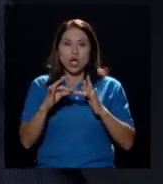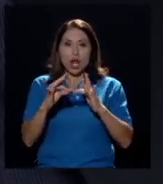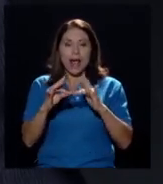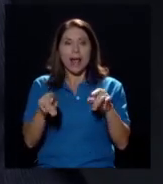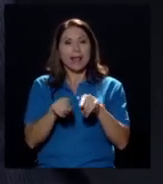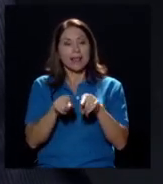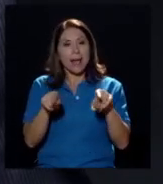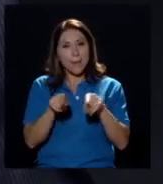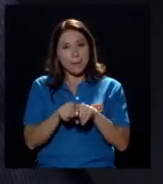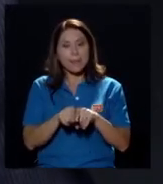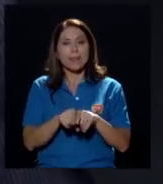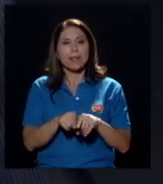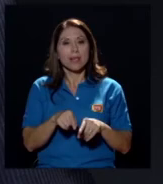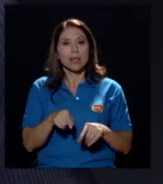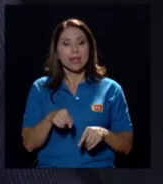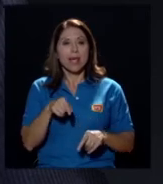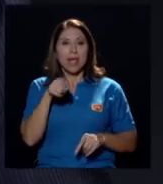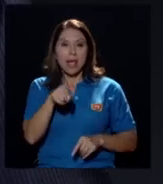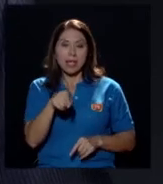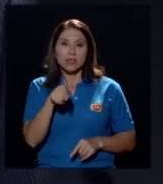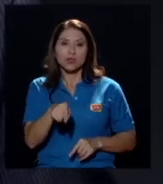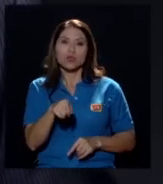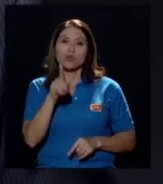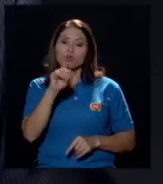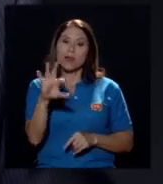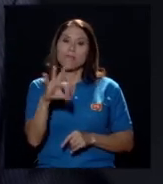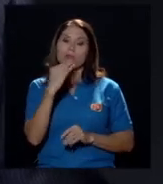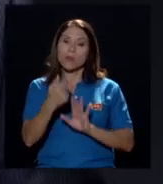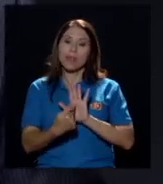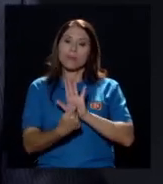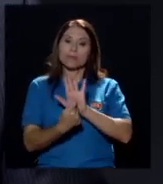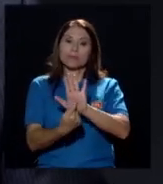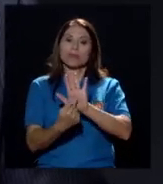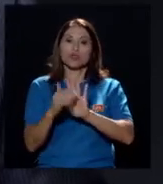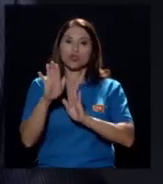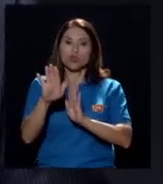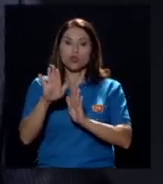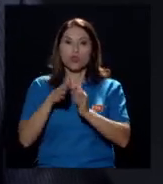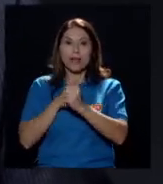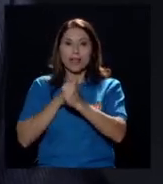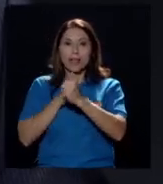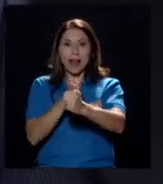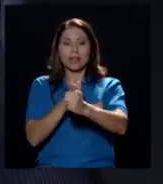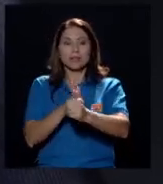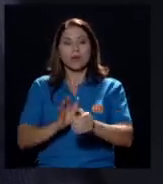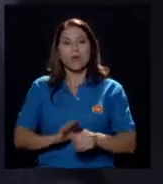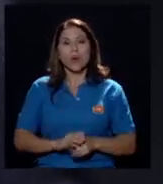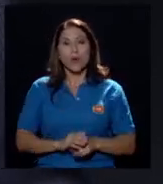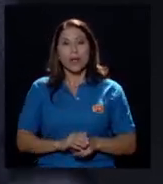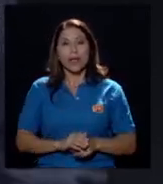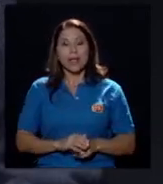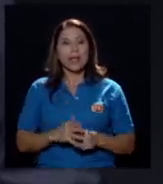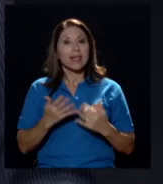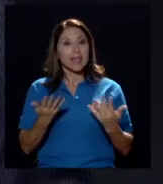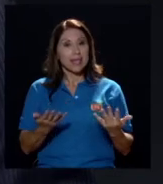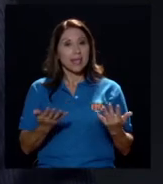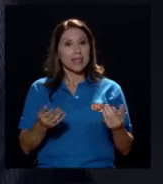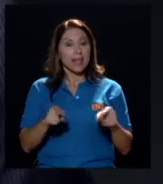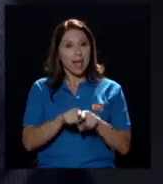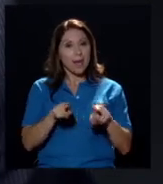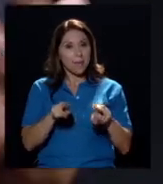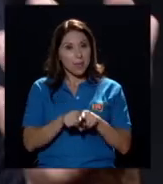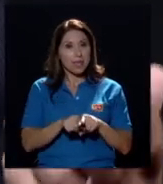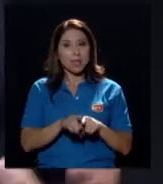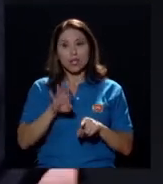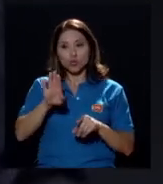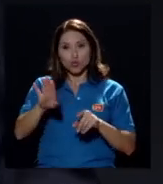expresión de su liderazgo y prácticamente de los locos de